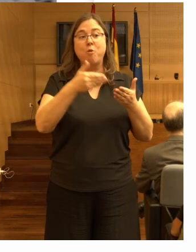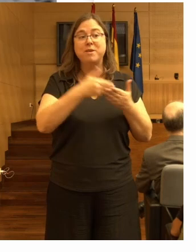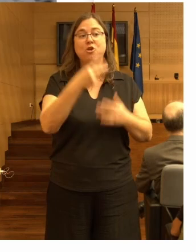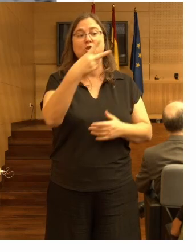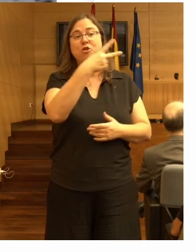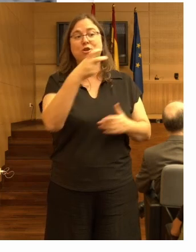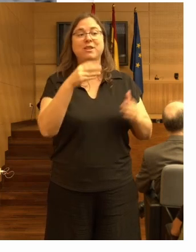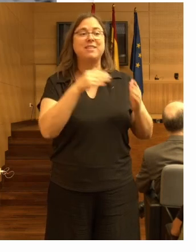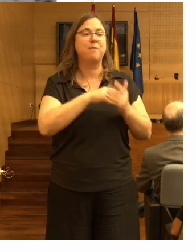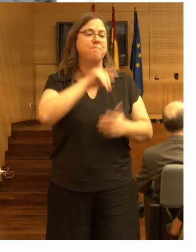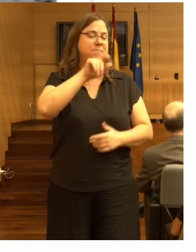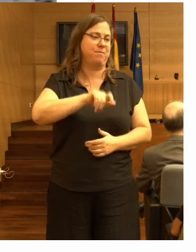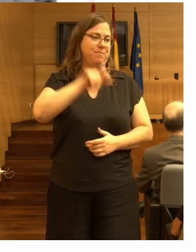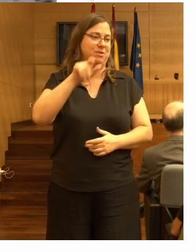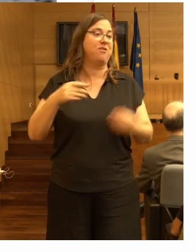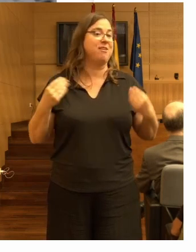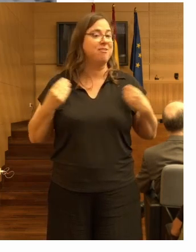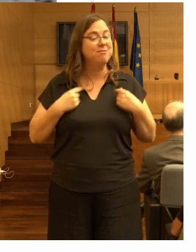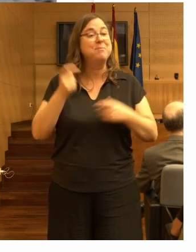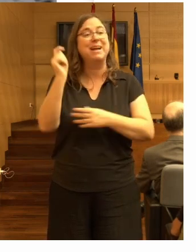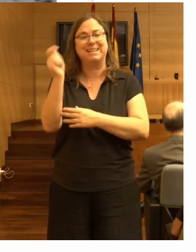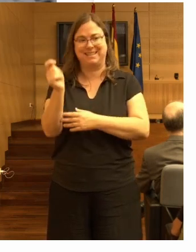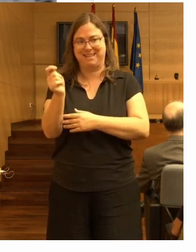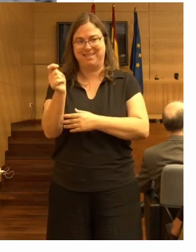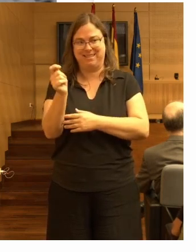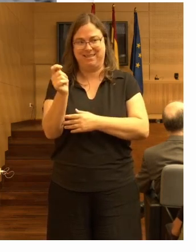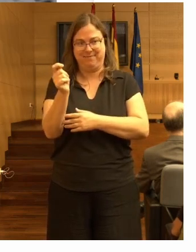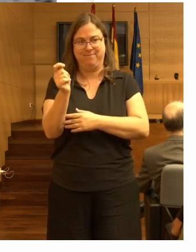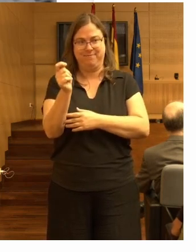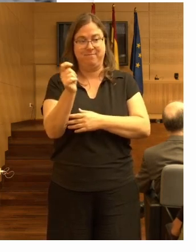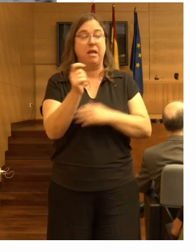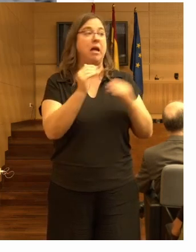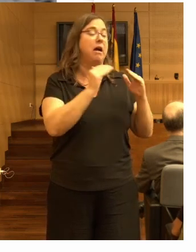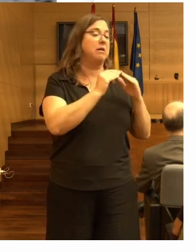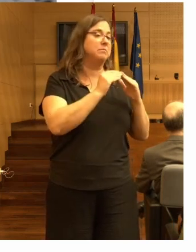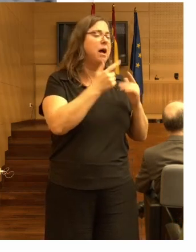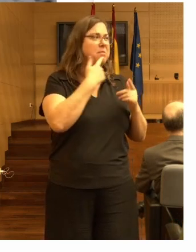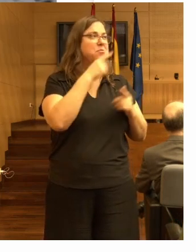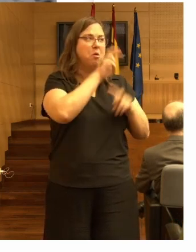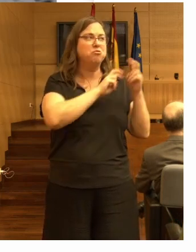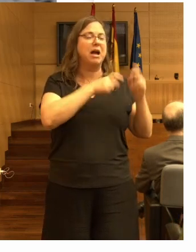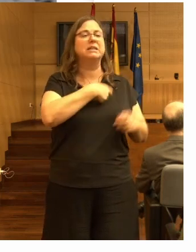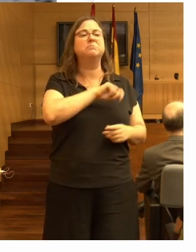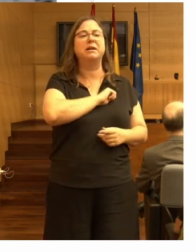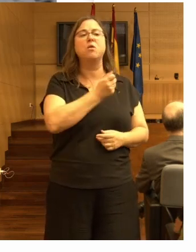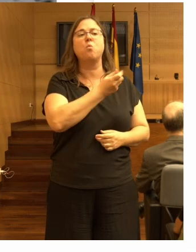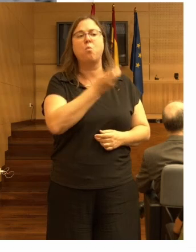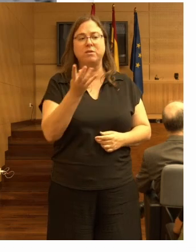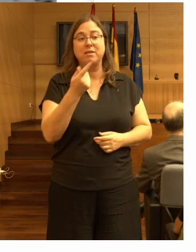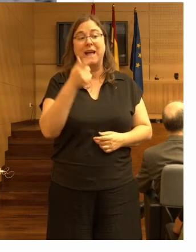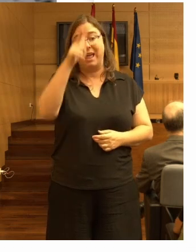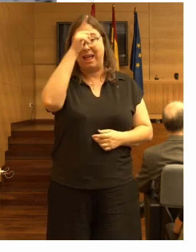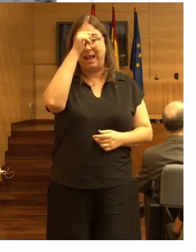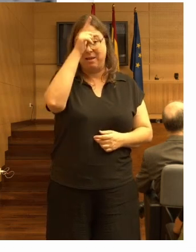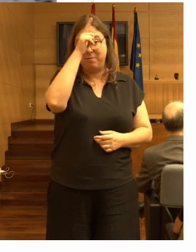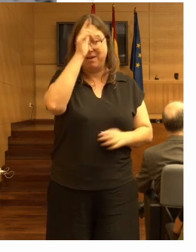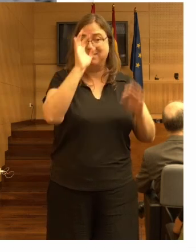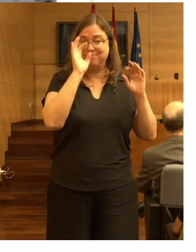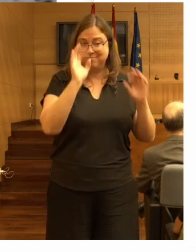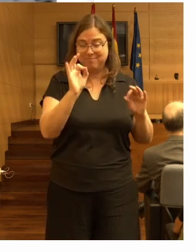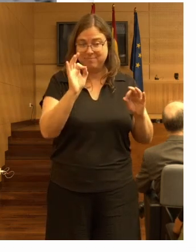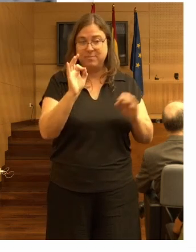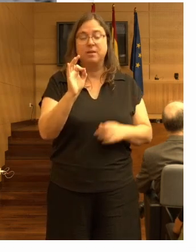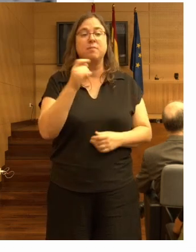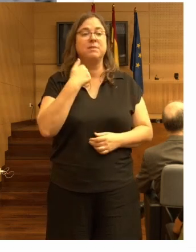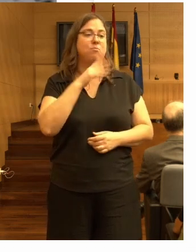que viven en residencias en Alemania. No sé cuántas son en España. Lo podría buscar. Pero bueno, en Alemania es esa cantidad